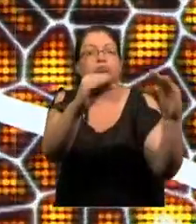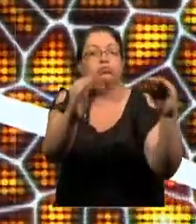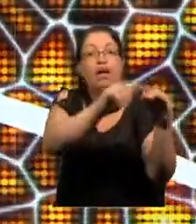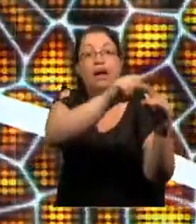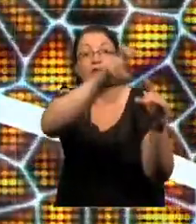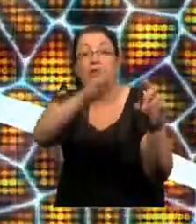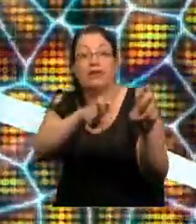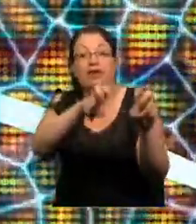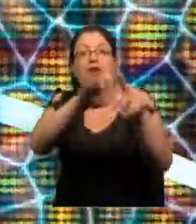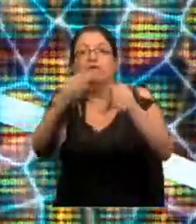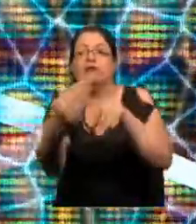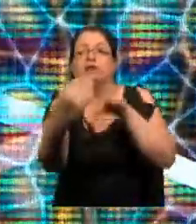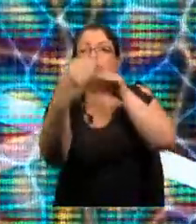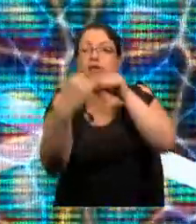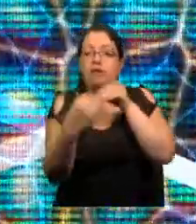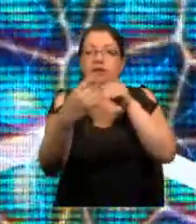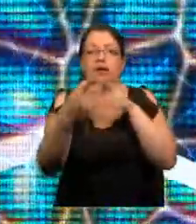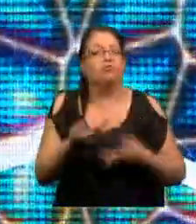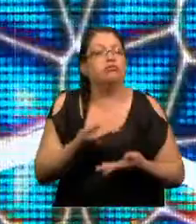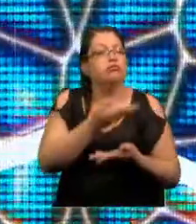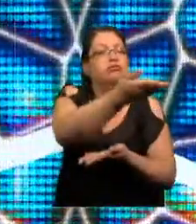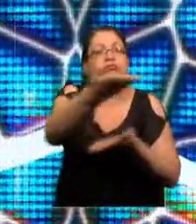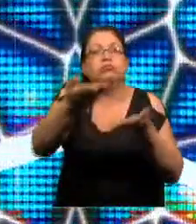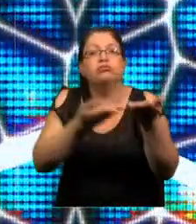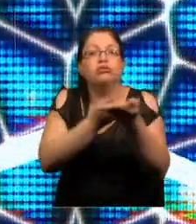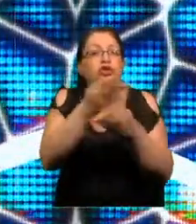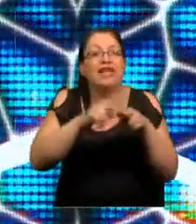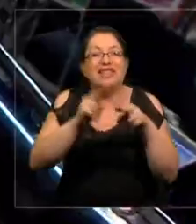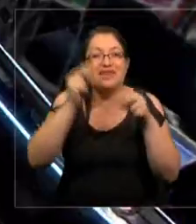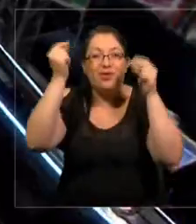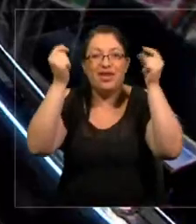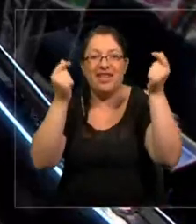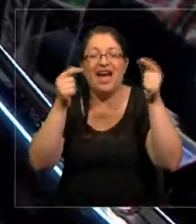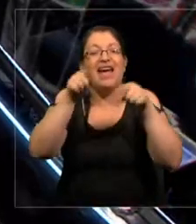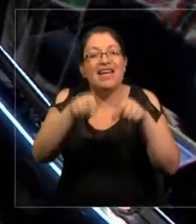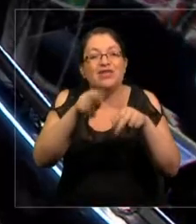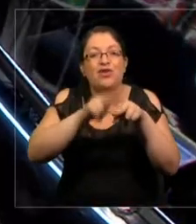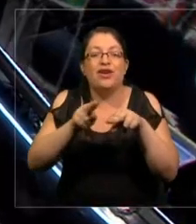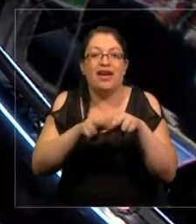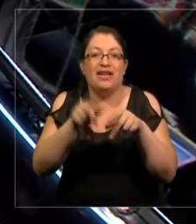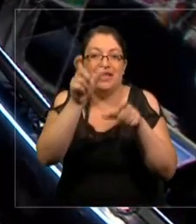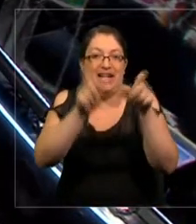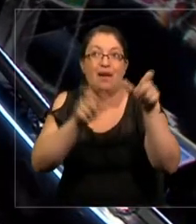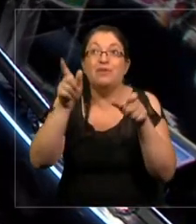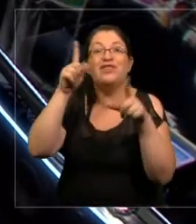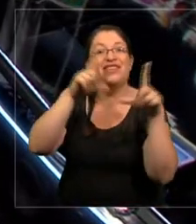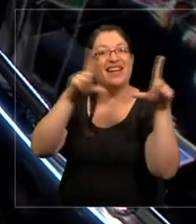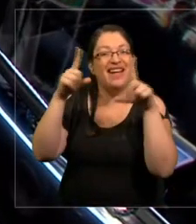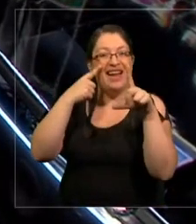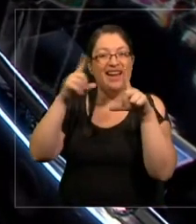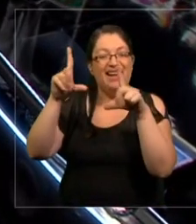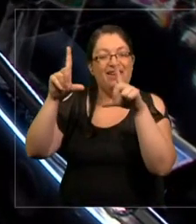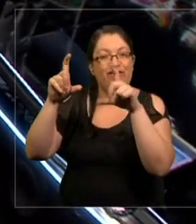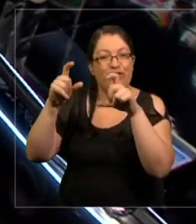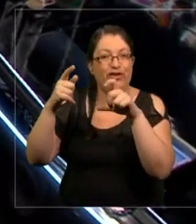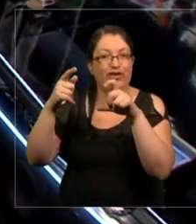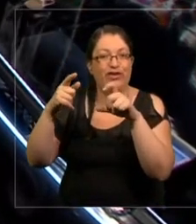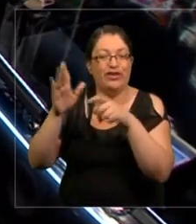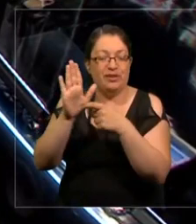y hablamos. Y construimos ideas. Eso es lo que esas personas estaban haciendo en esa foto que les mostré.